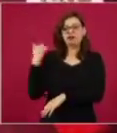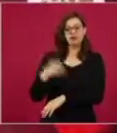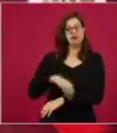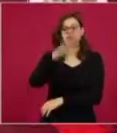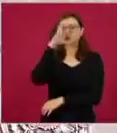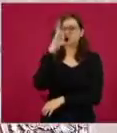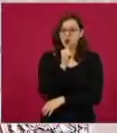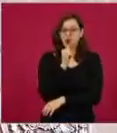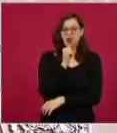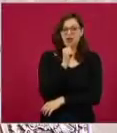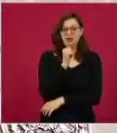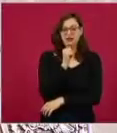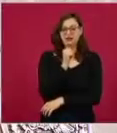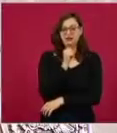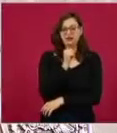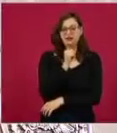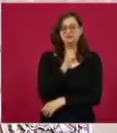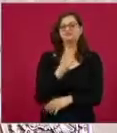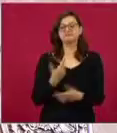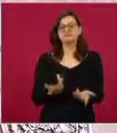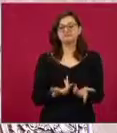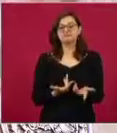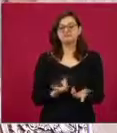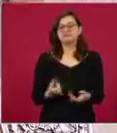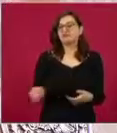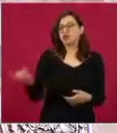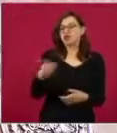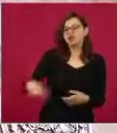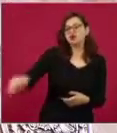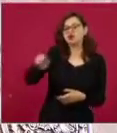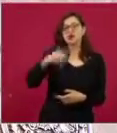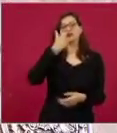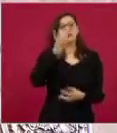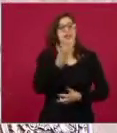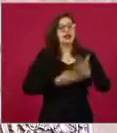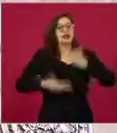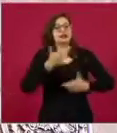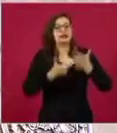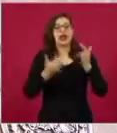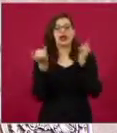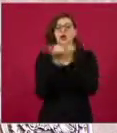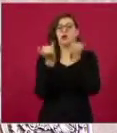y mantener sus privilegios de antes.